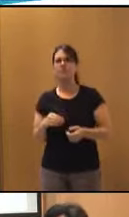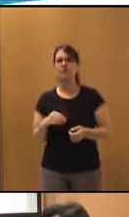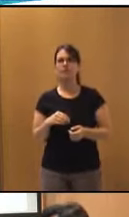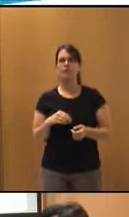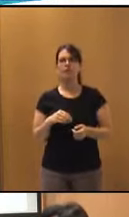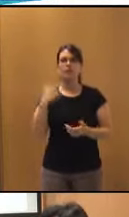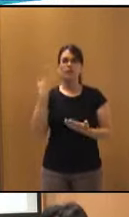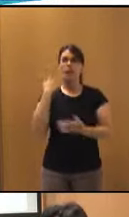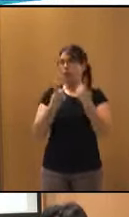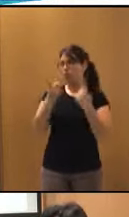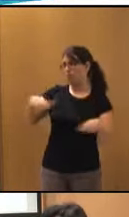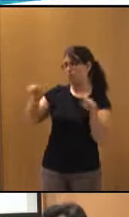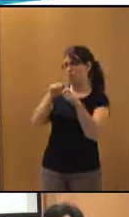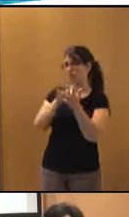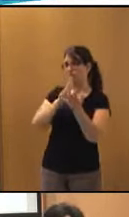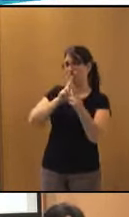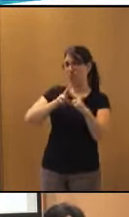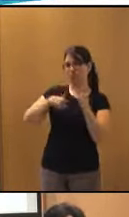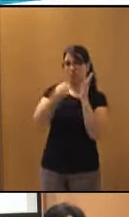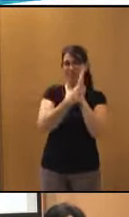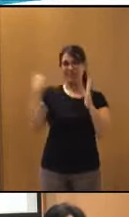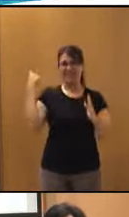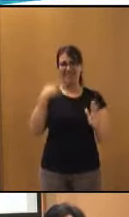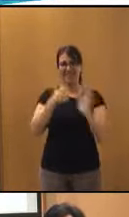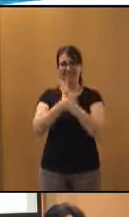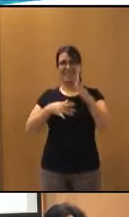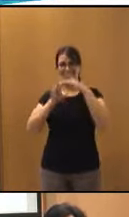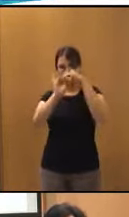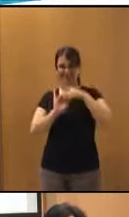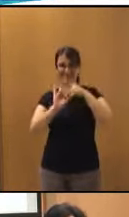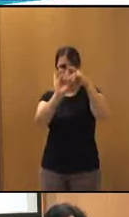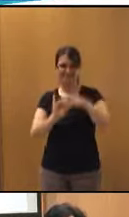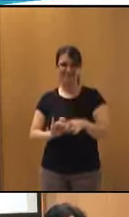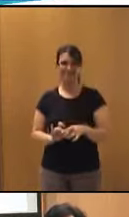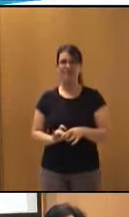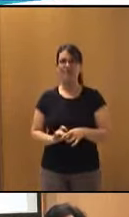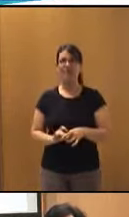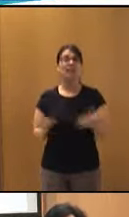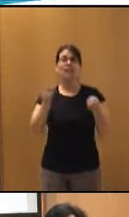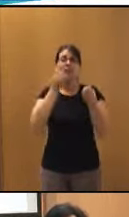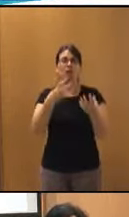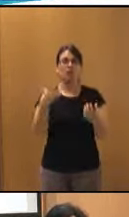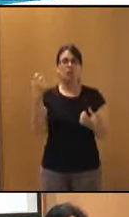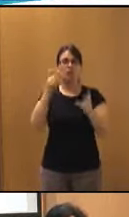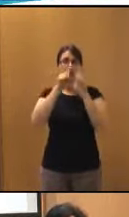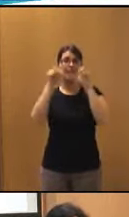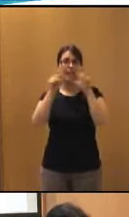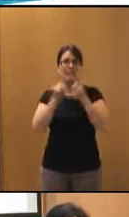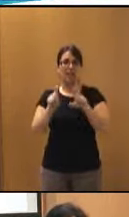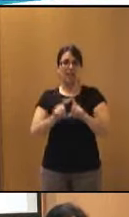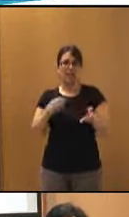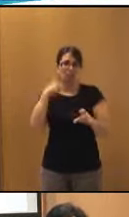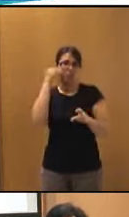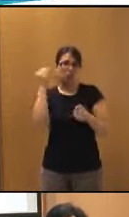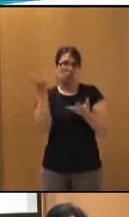Bueno, algunos de vosotros estáis aquí, entonces os estaréis viendo y, bueno, pues sobre las entidades, yo creo que así